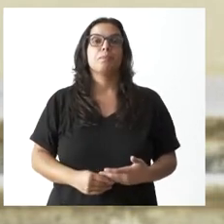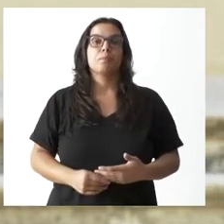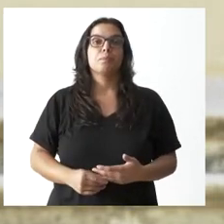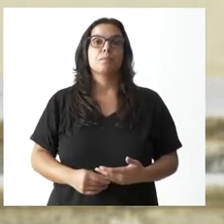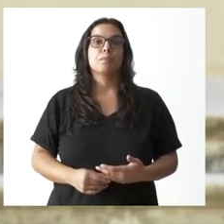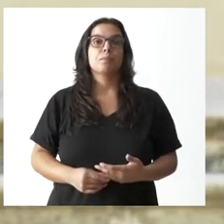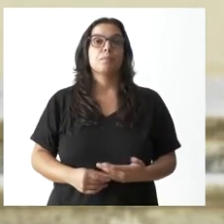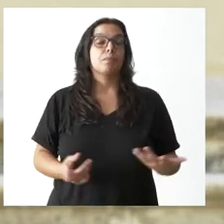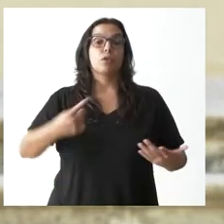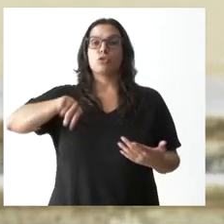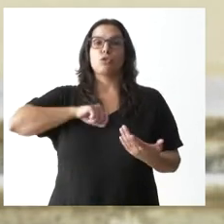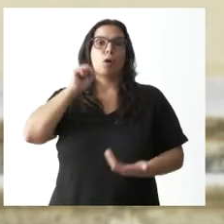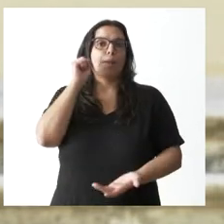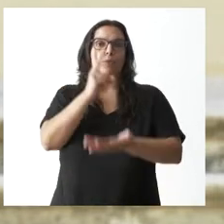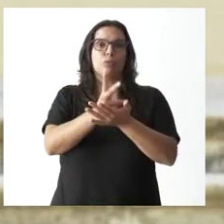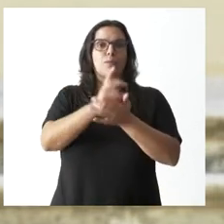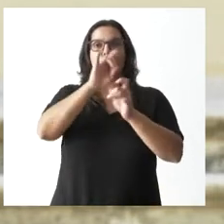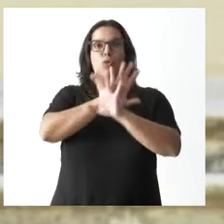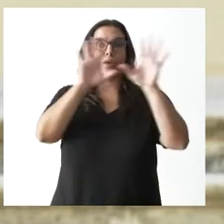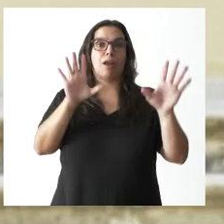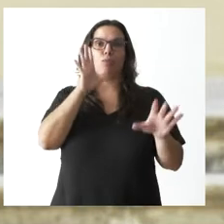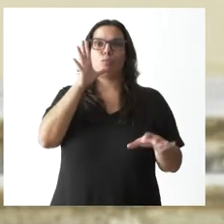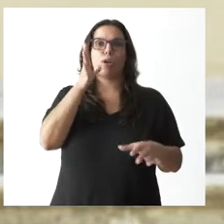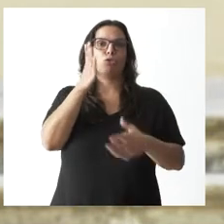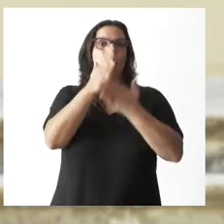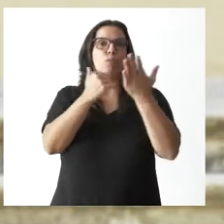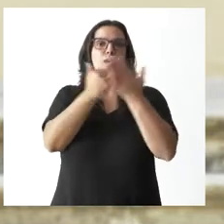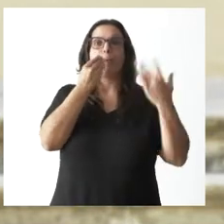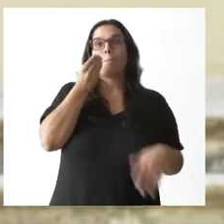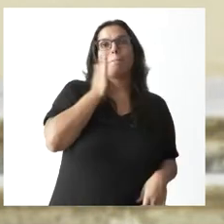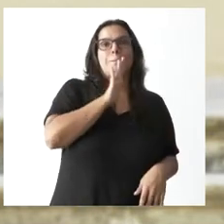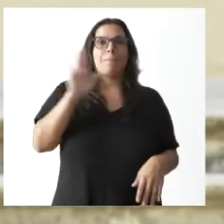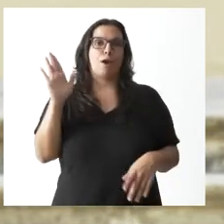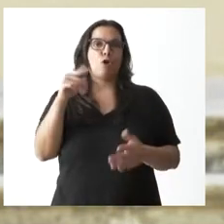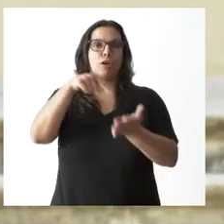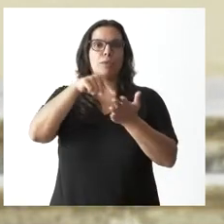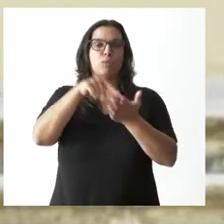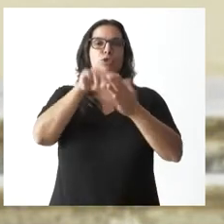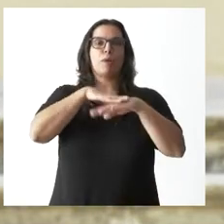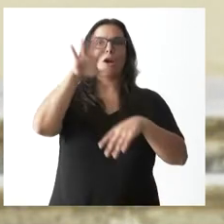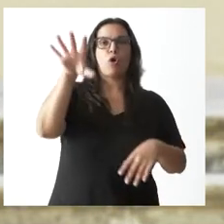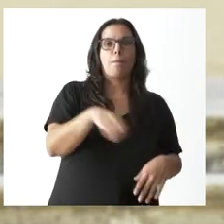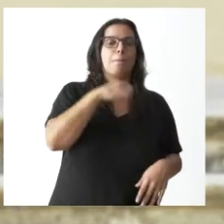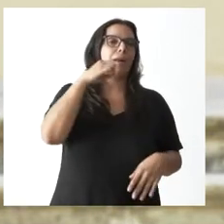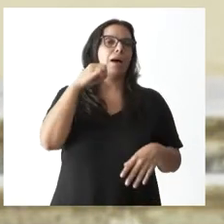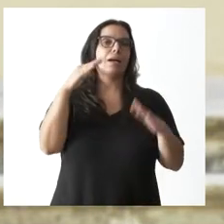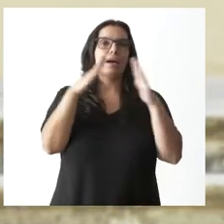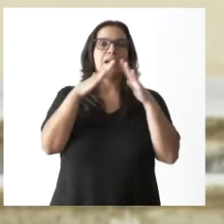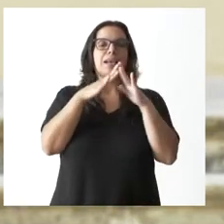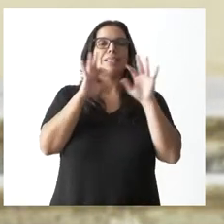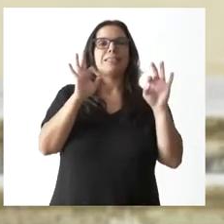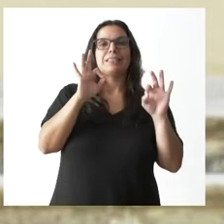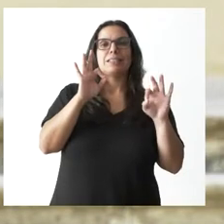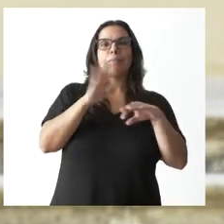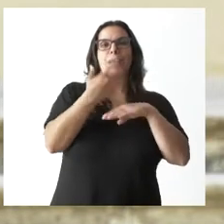con esta apuesta, la comunidad autónoma que mejores beneficios fiscales tiene en la adquisición, en la compra de una vivienda